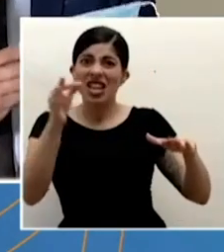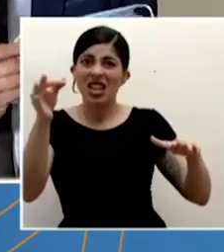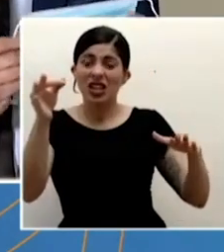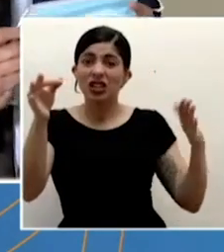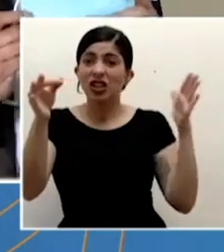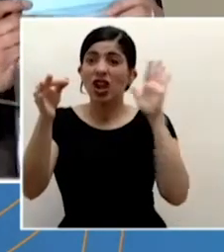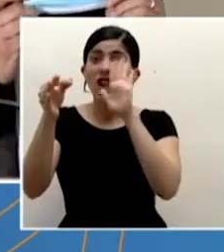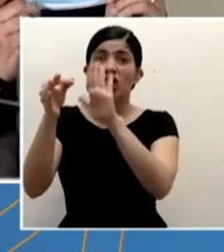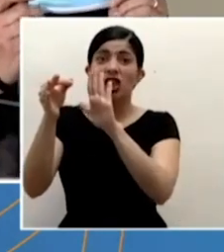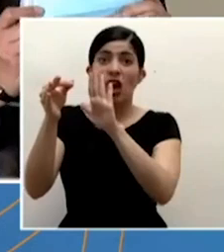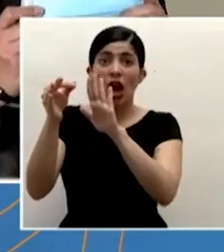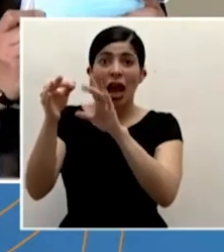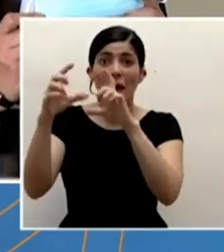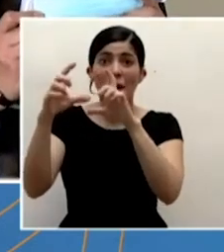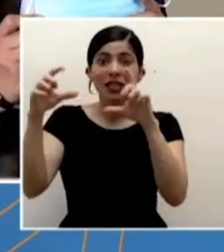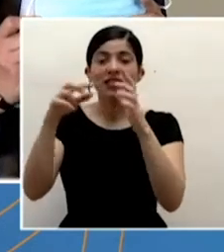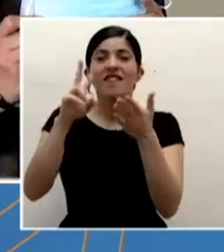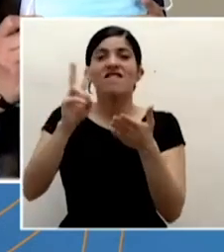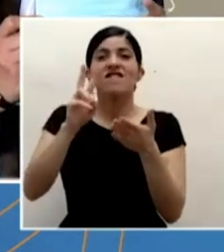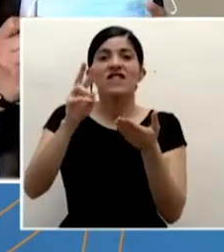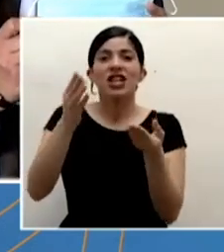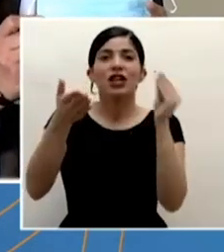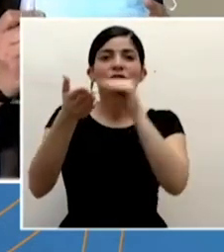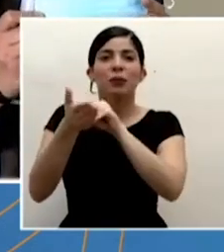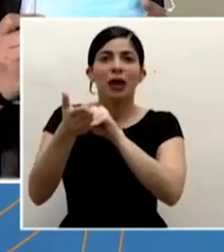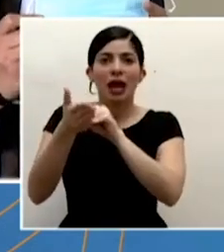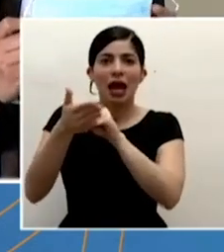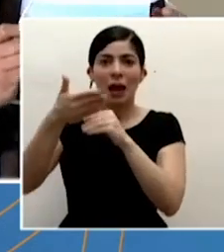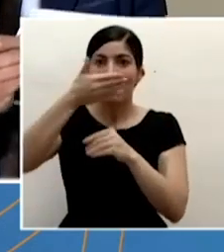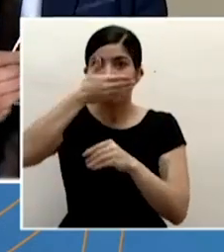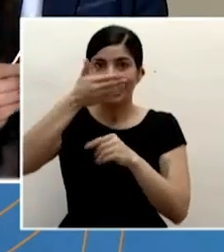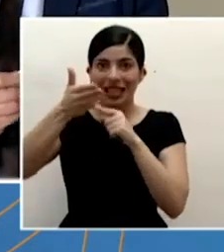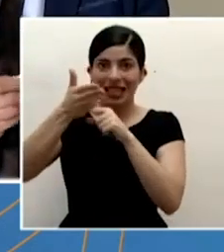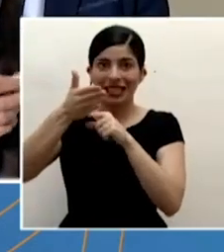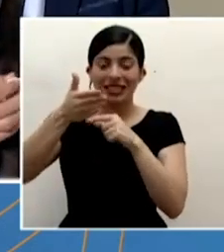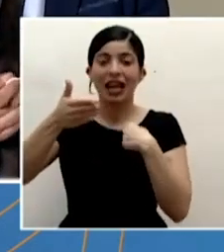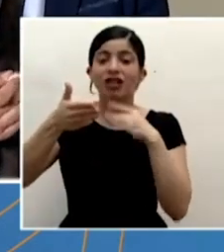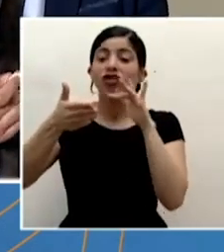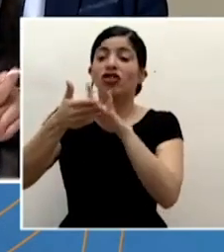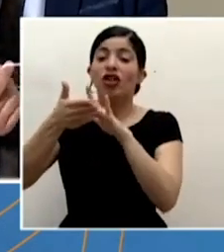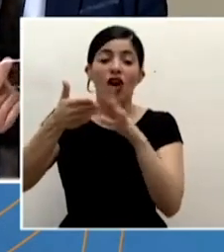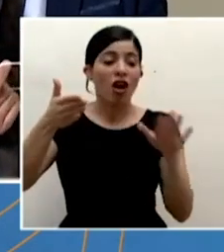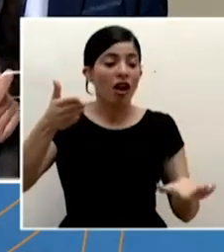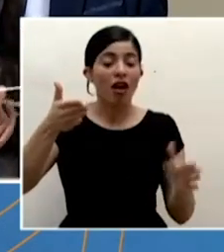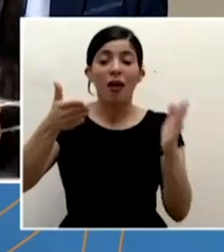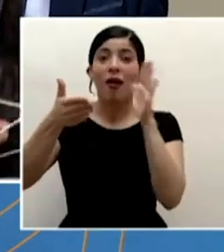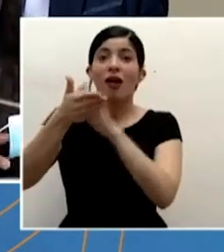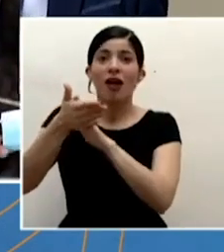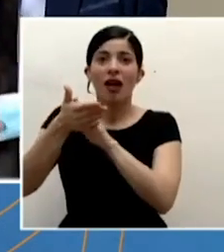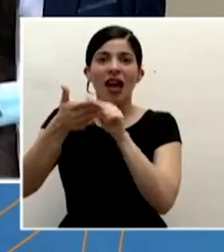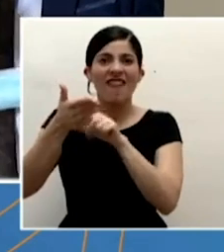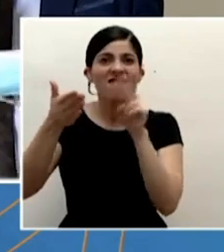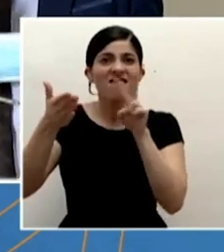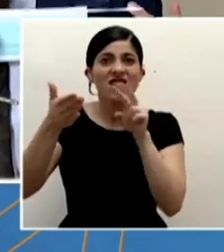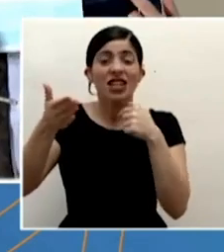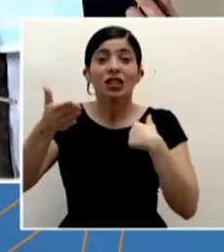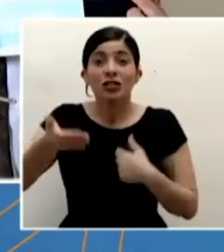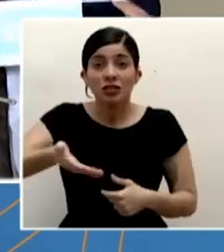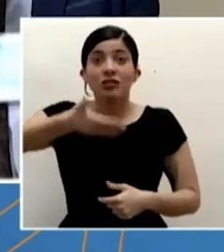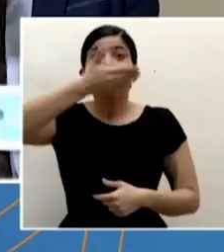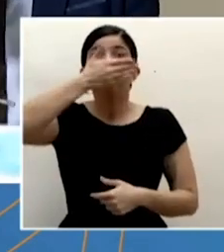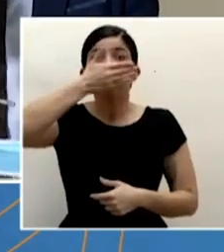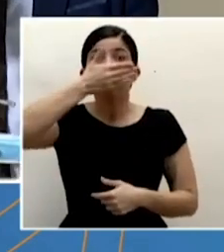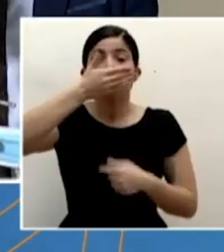tocar la mascarilla pasó el virus a la mascarilla y entonces usted al ponérsela más bien lo que hizo fue